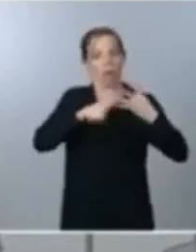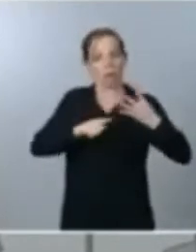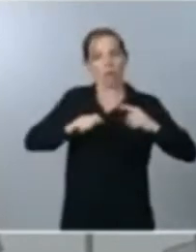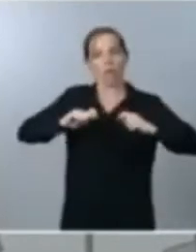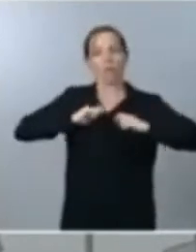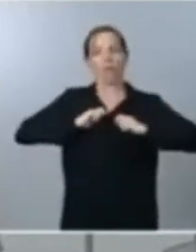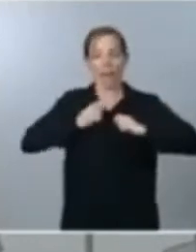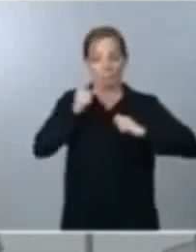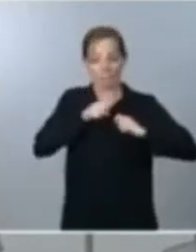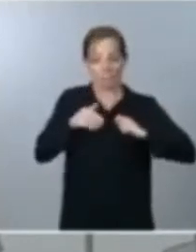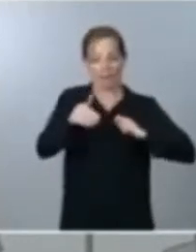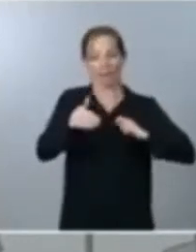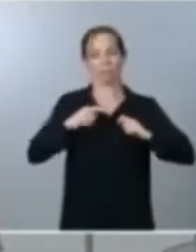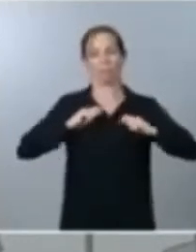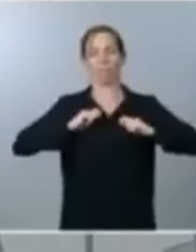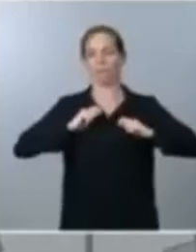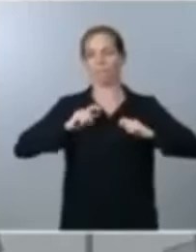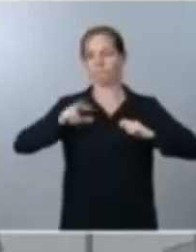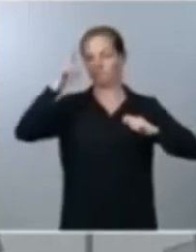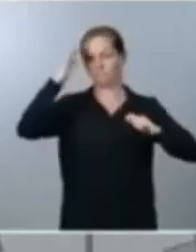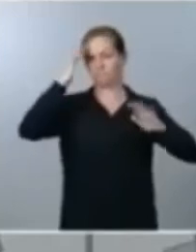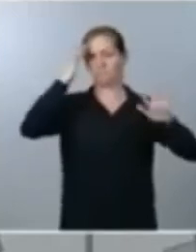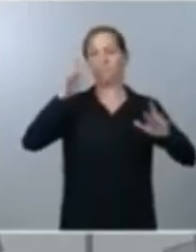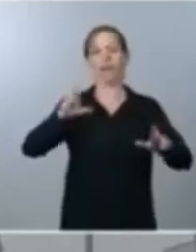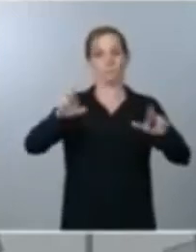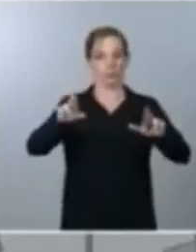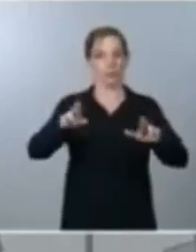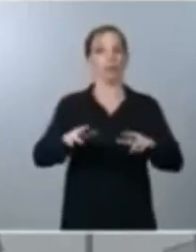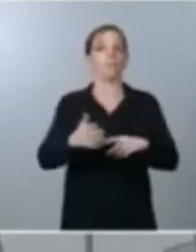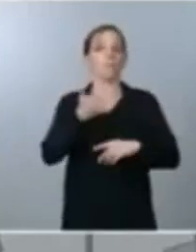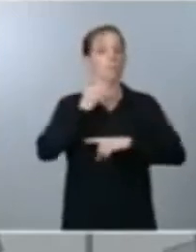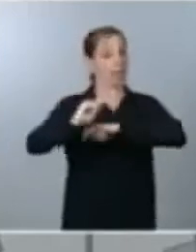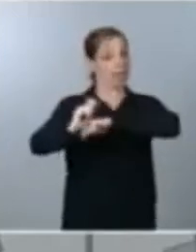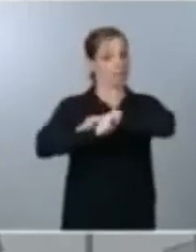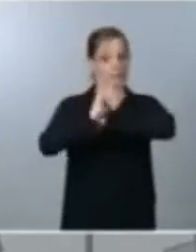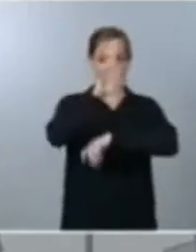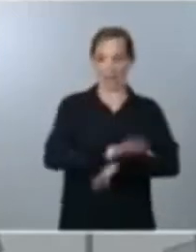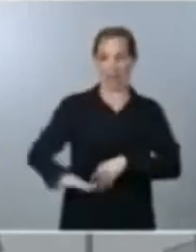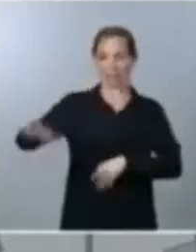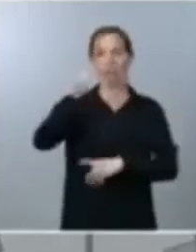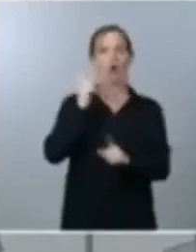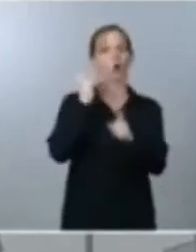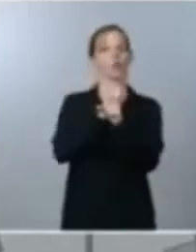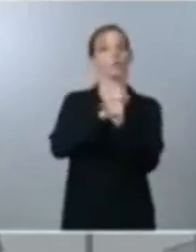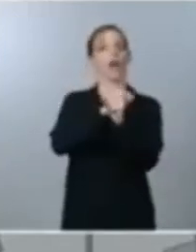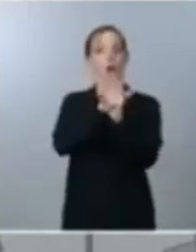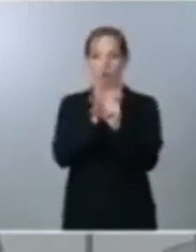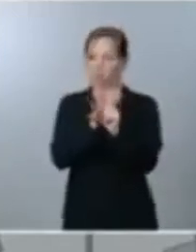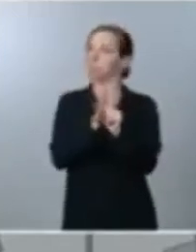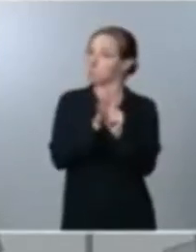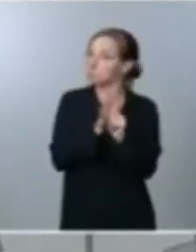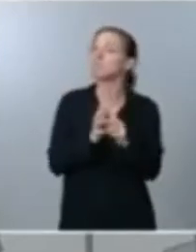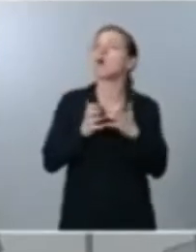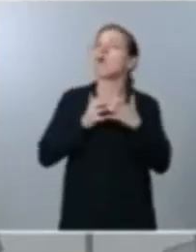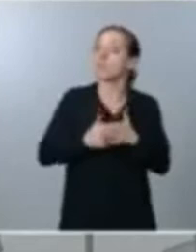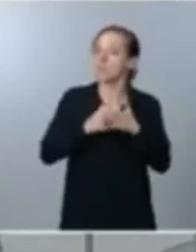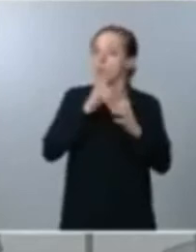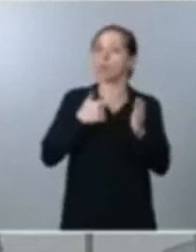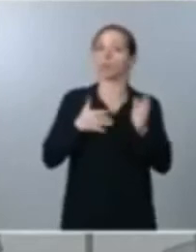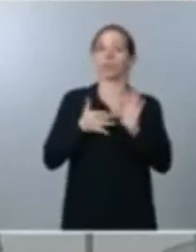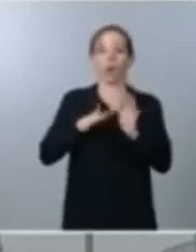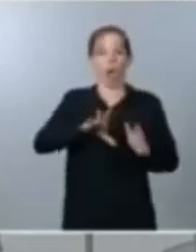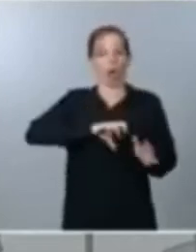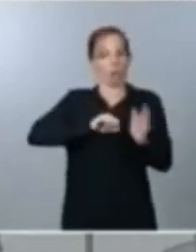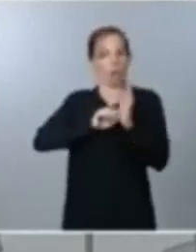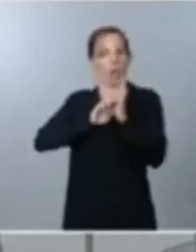en primer lugar tenemos esa estrategia estatal contra la COVID-19 que está funcionando que está doblegando la curva todavía nos queda un